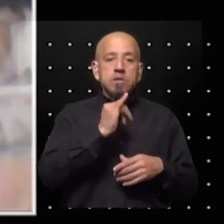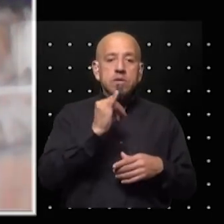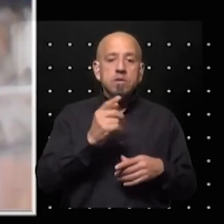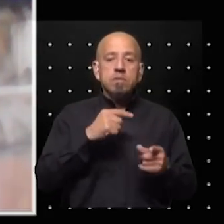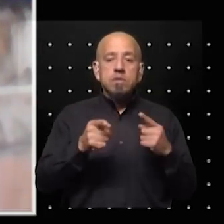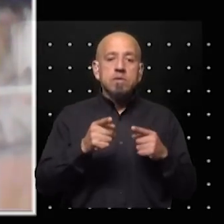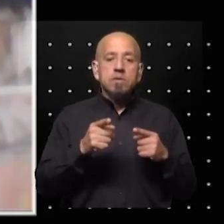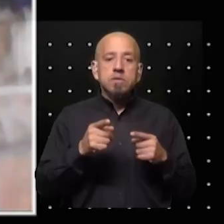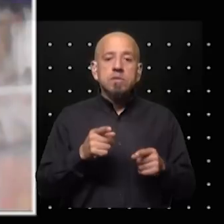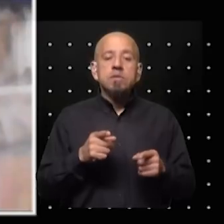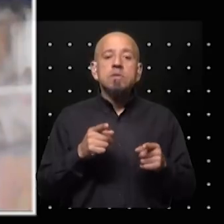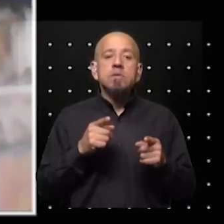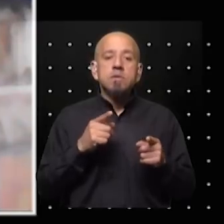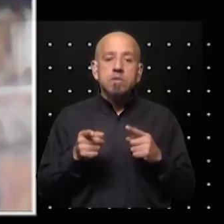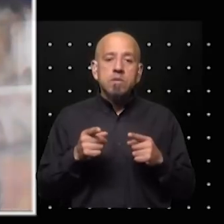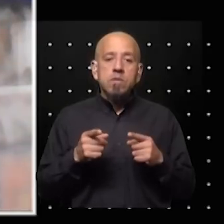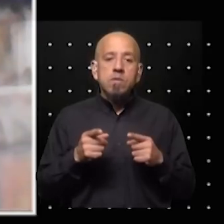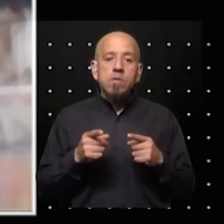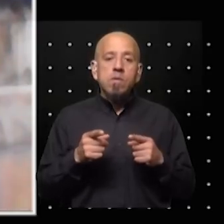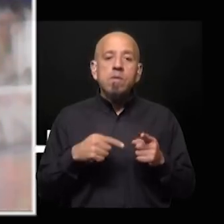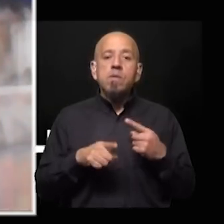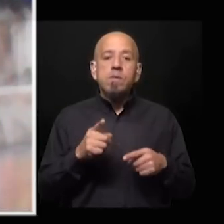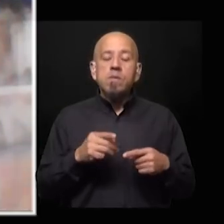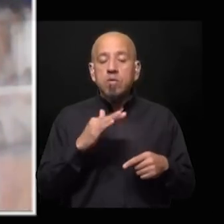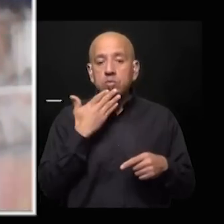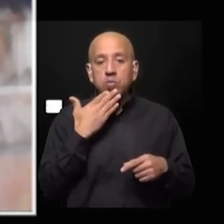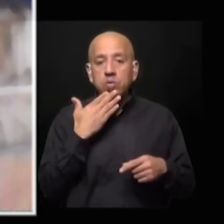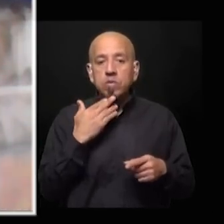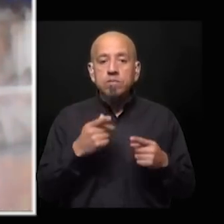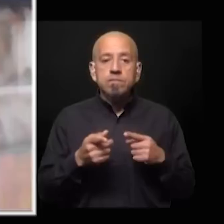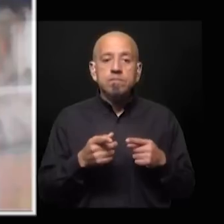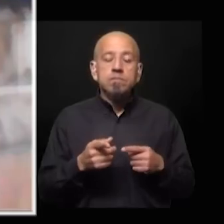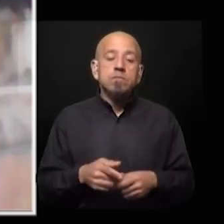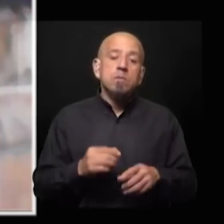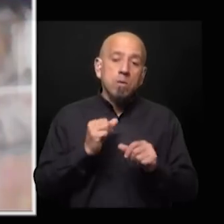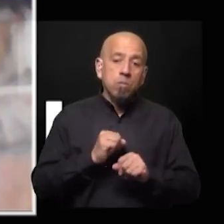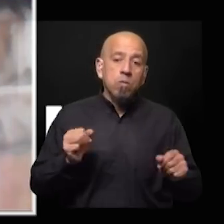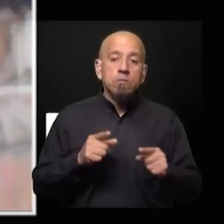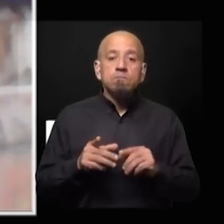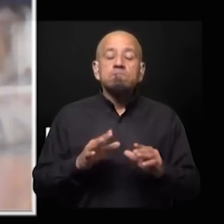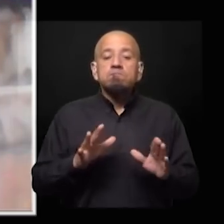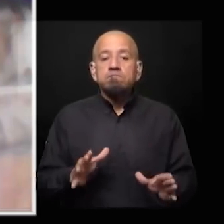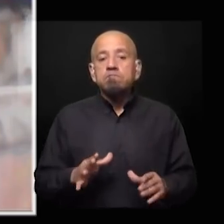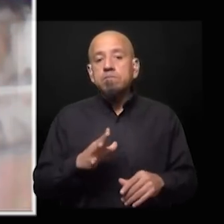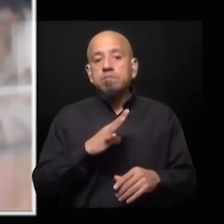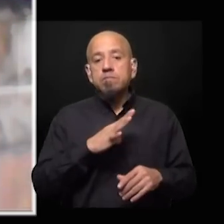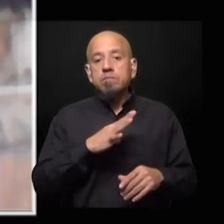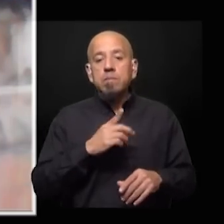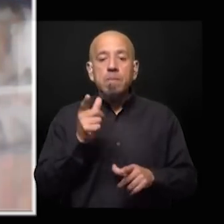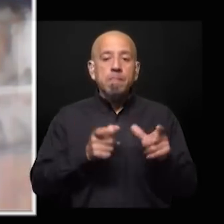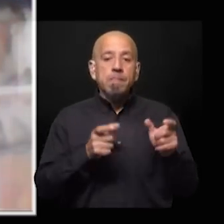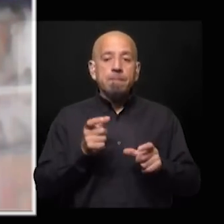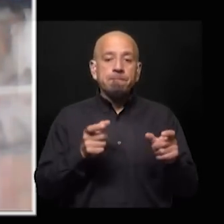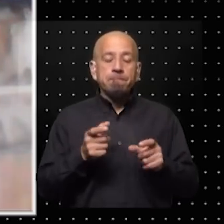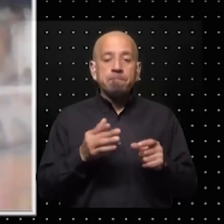candidato bueno no van a quedar dudas si no puede pasar eso que vos decís que haya que haya personas que